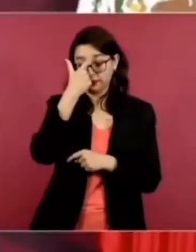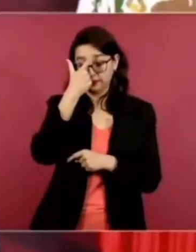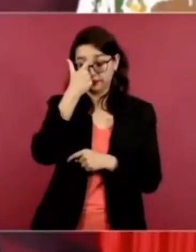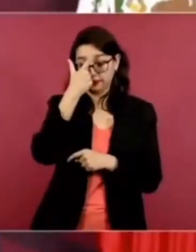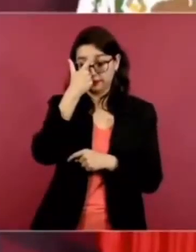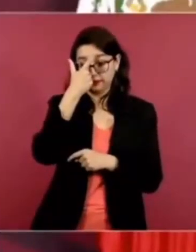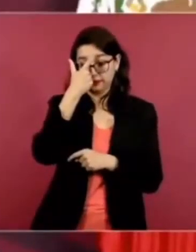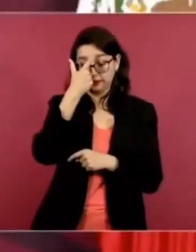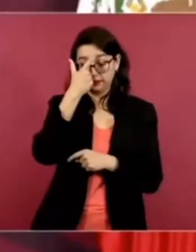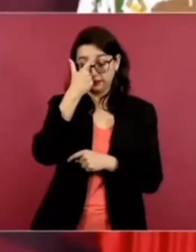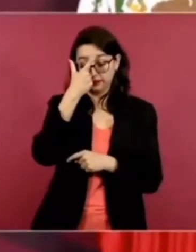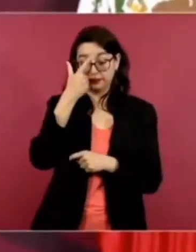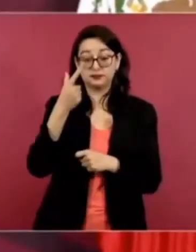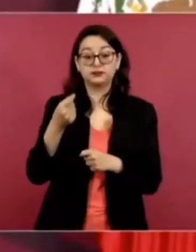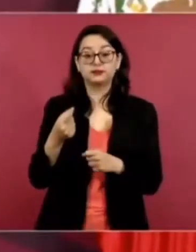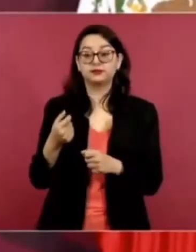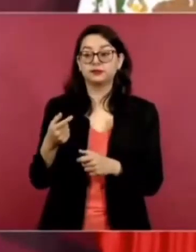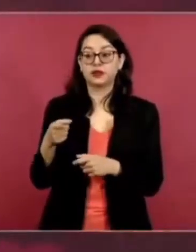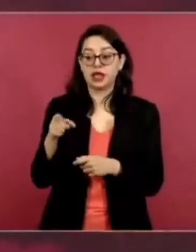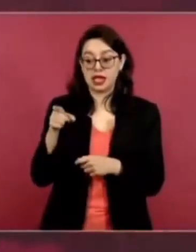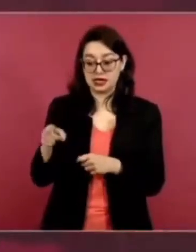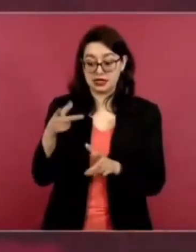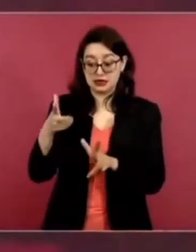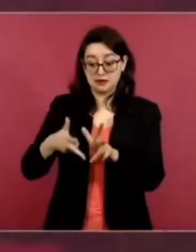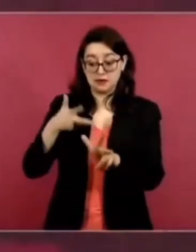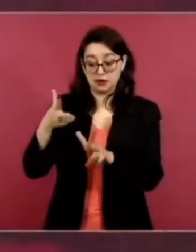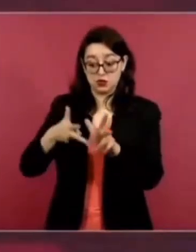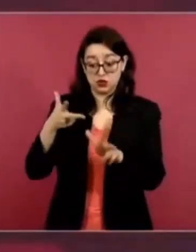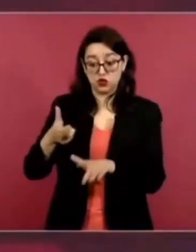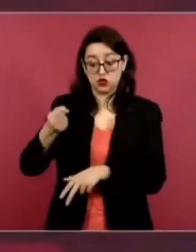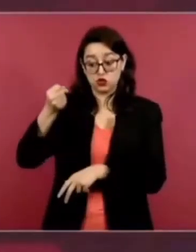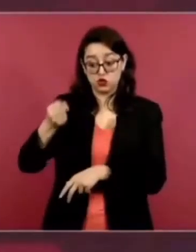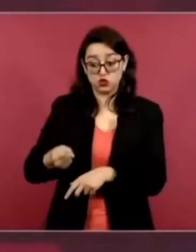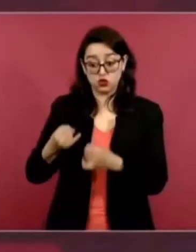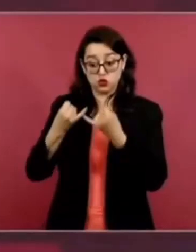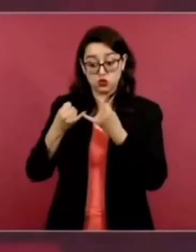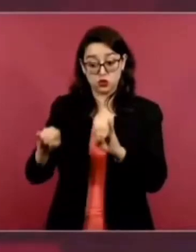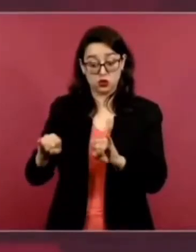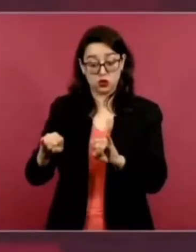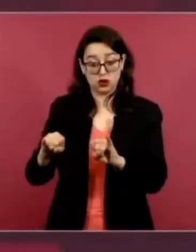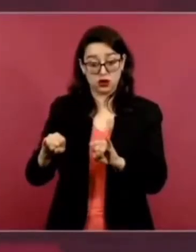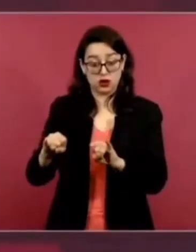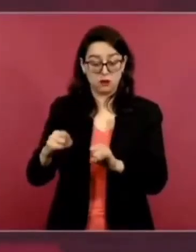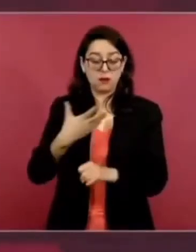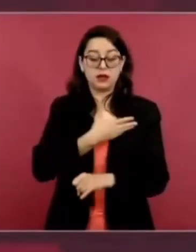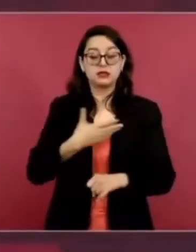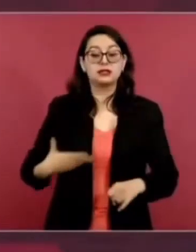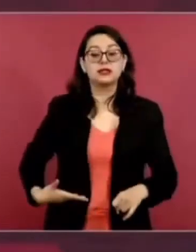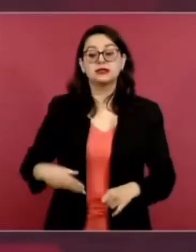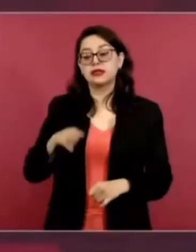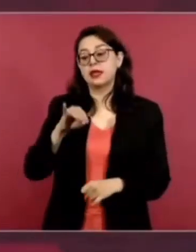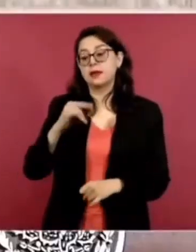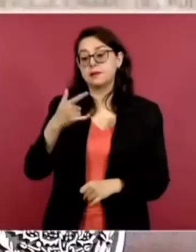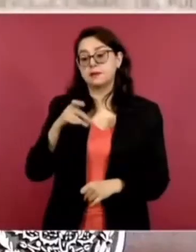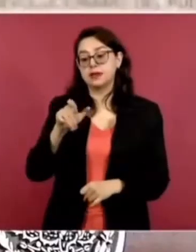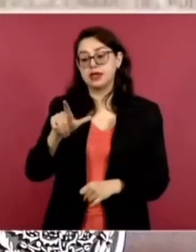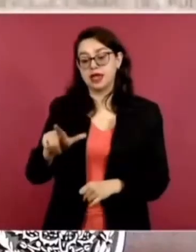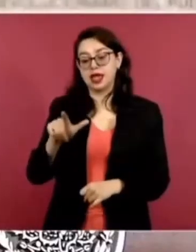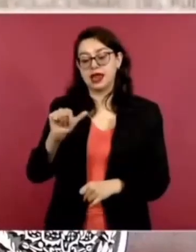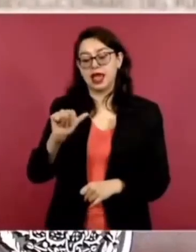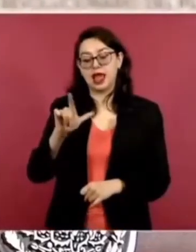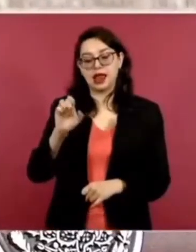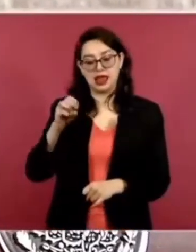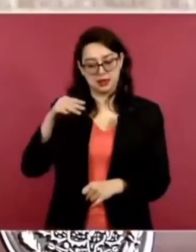ferrocarril del sureste es el presidente Miguel Alemán. Y don Adolfo Ruiz